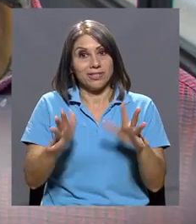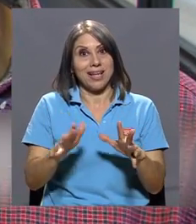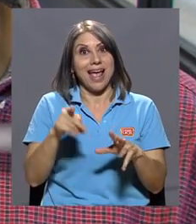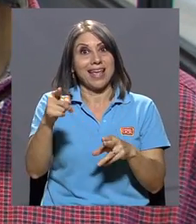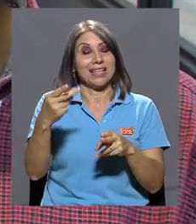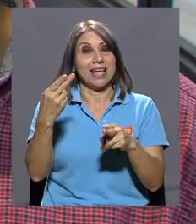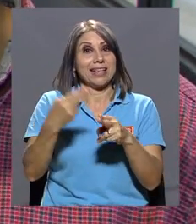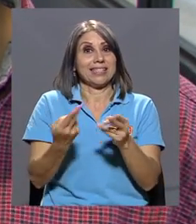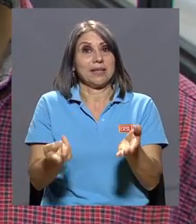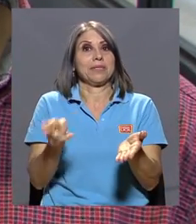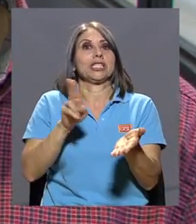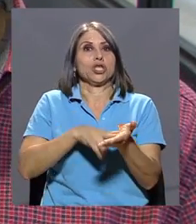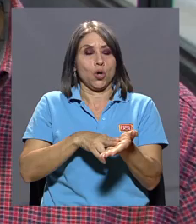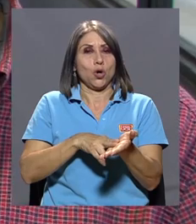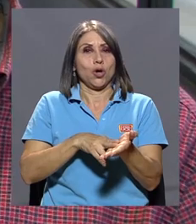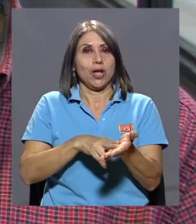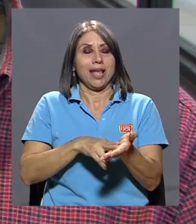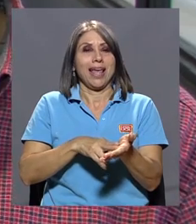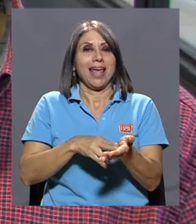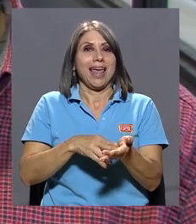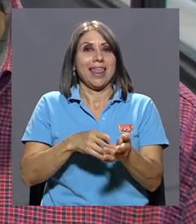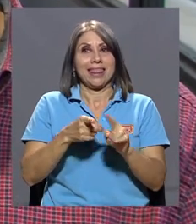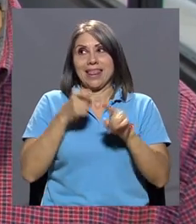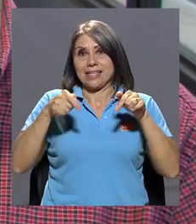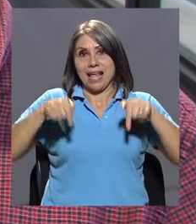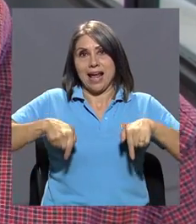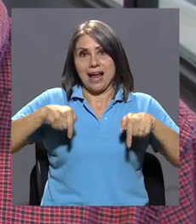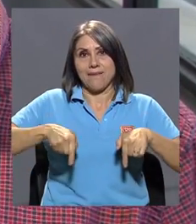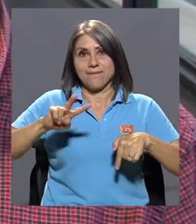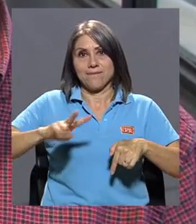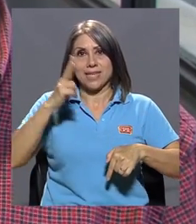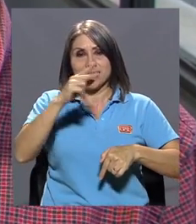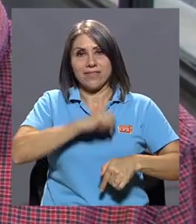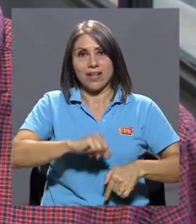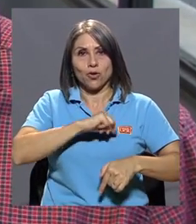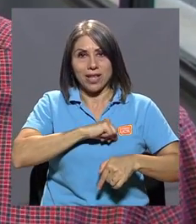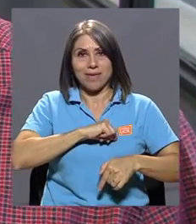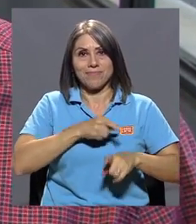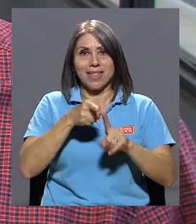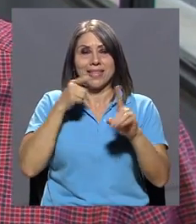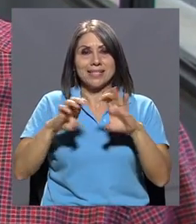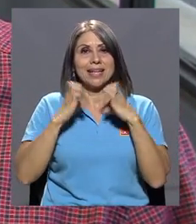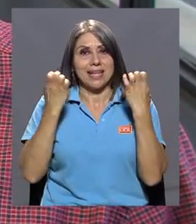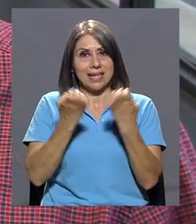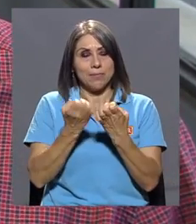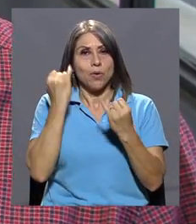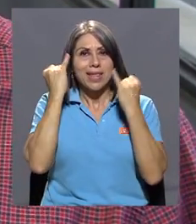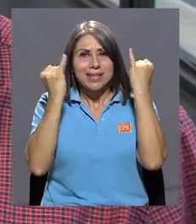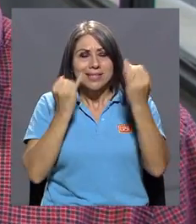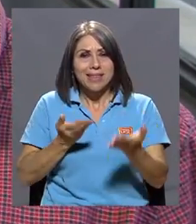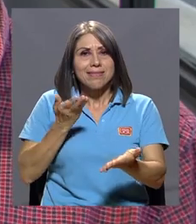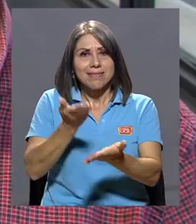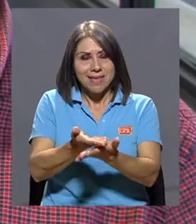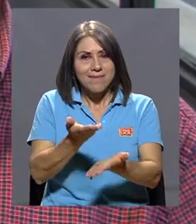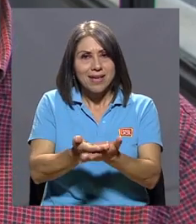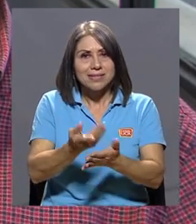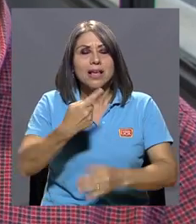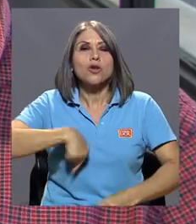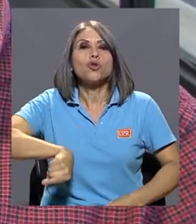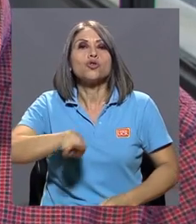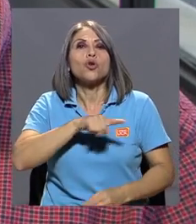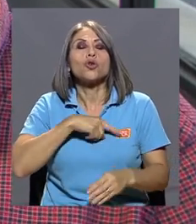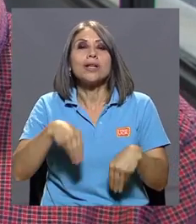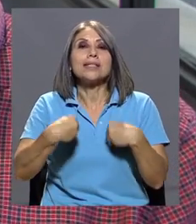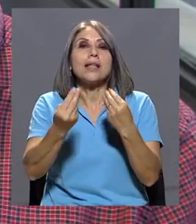inscripción preliminar, desde acá de la vicerrectoría y específicamente desde el equipo de iniciativas, les